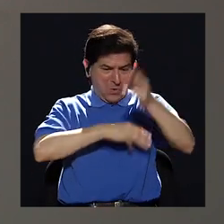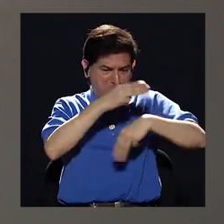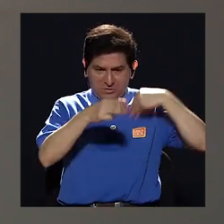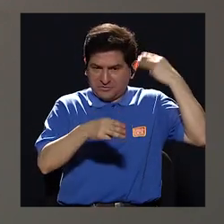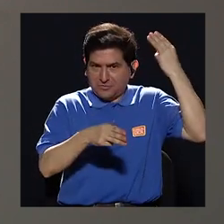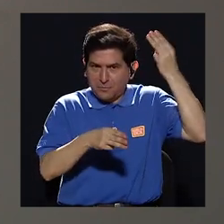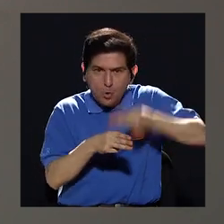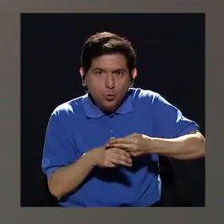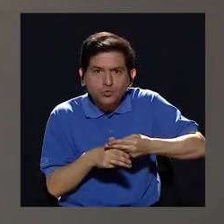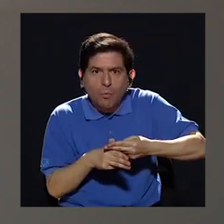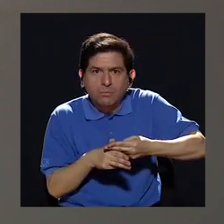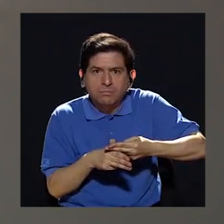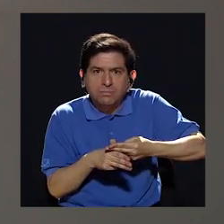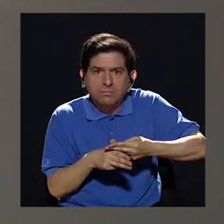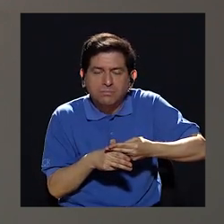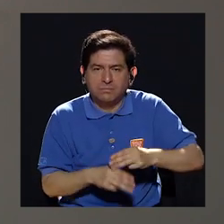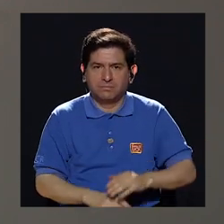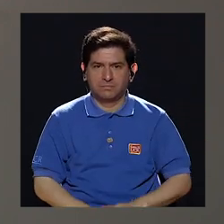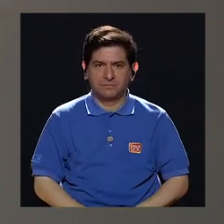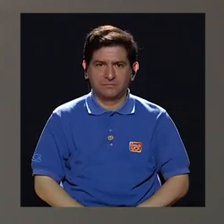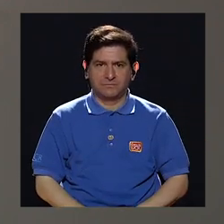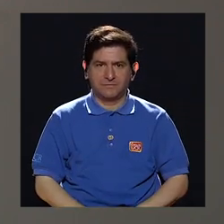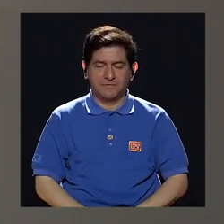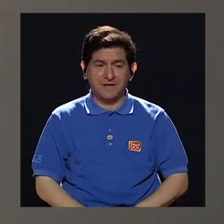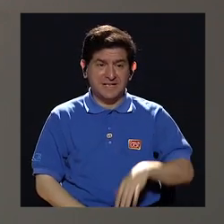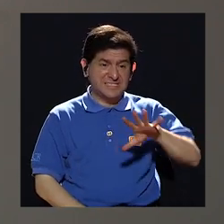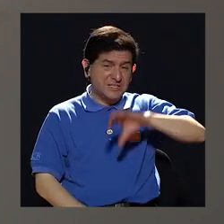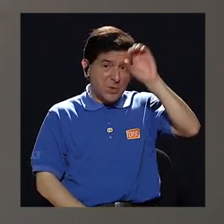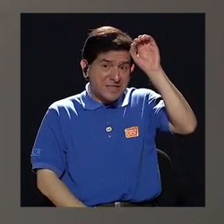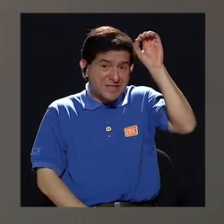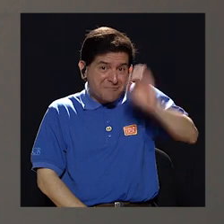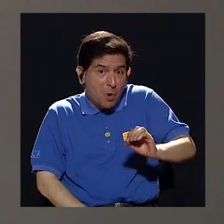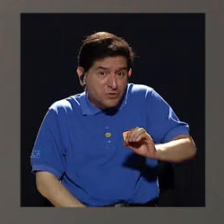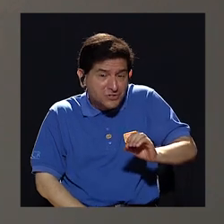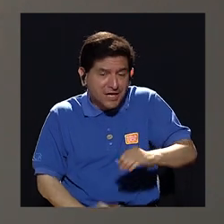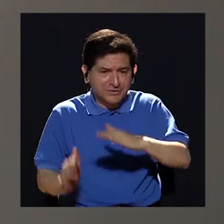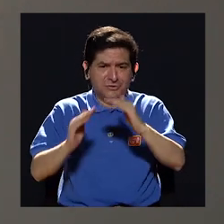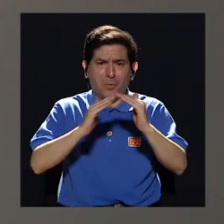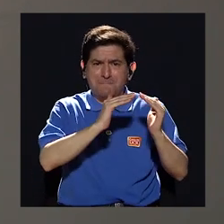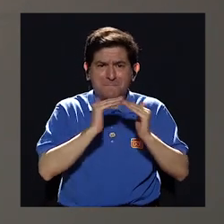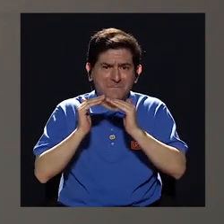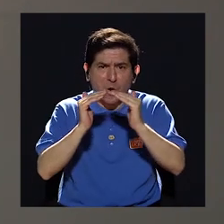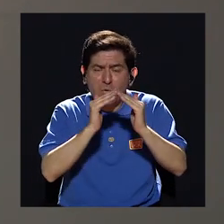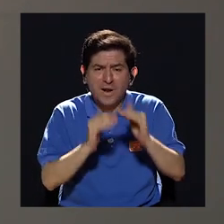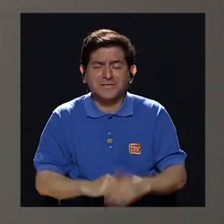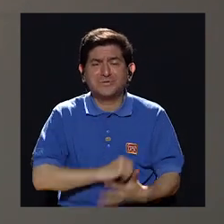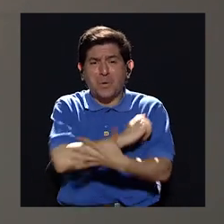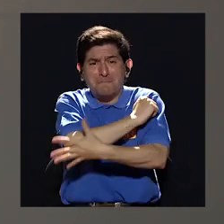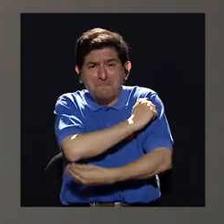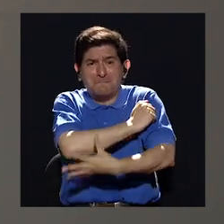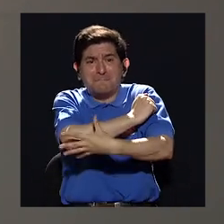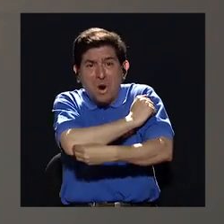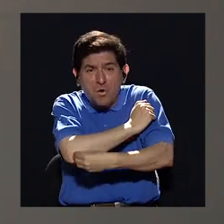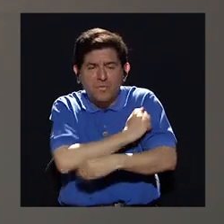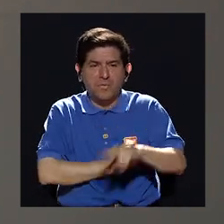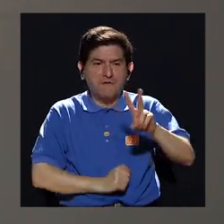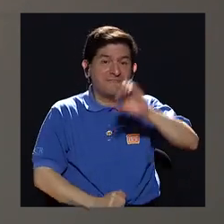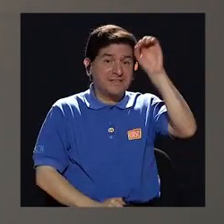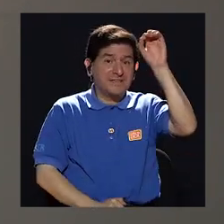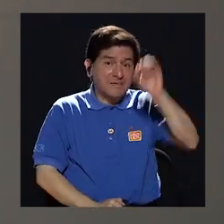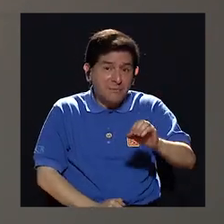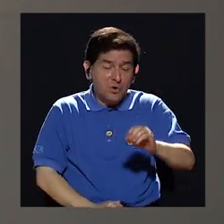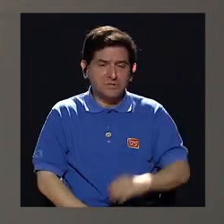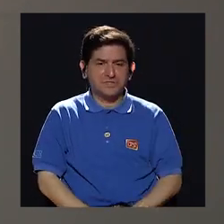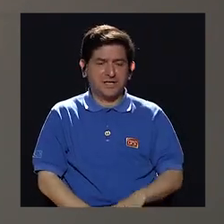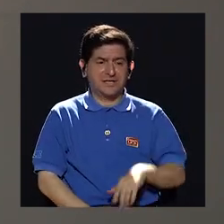mundo, donde todavía el 50 por ciento de la población es pobre y el 20